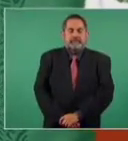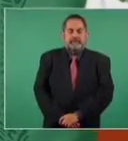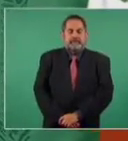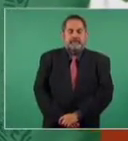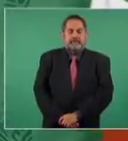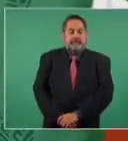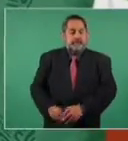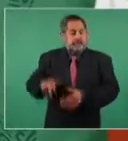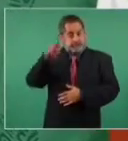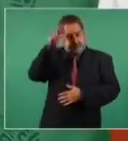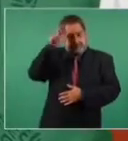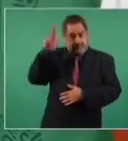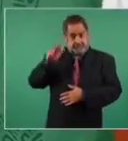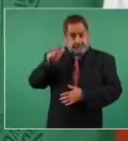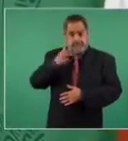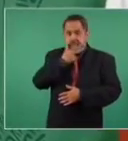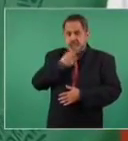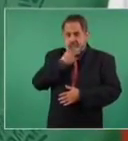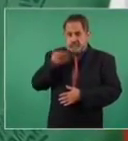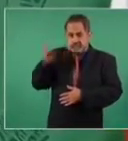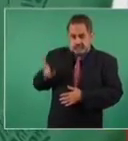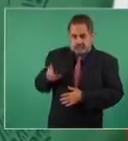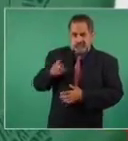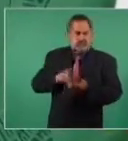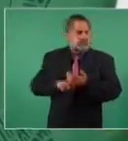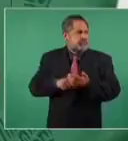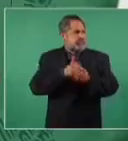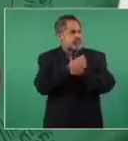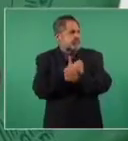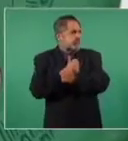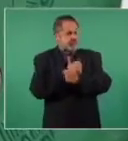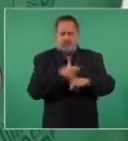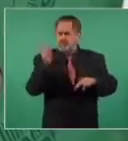Hidalgo proclamó la abolición de la esclavitud